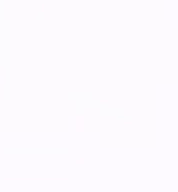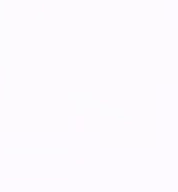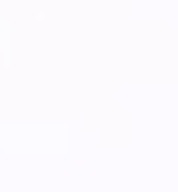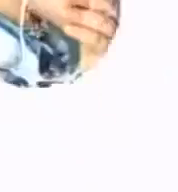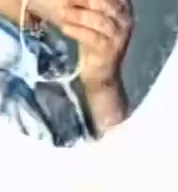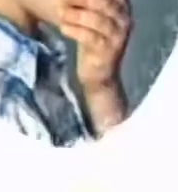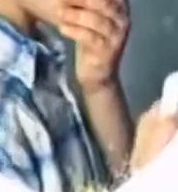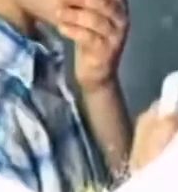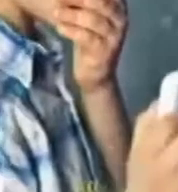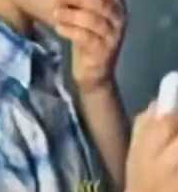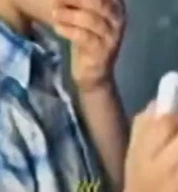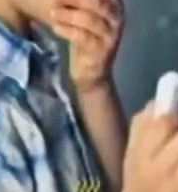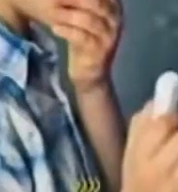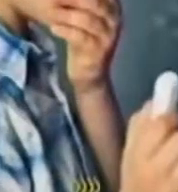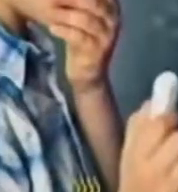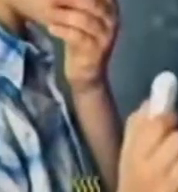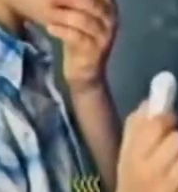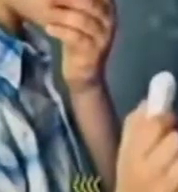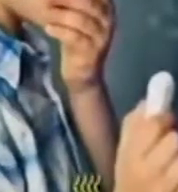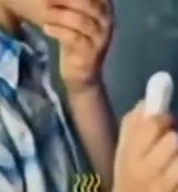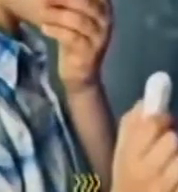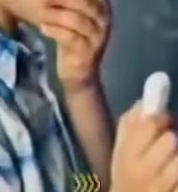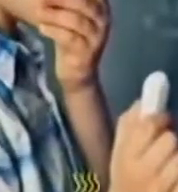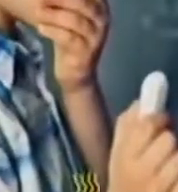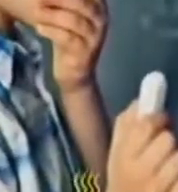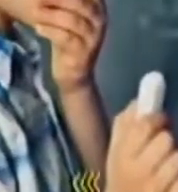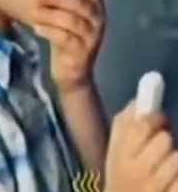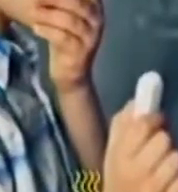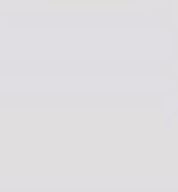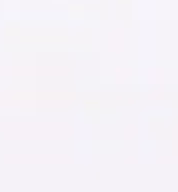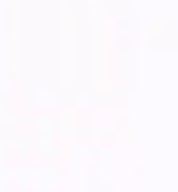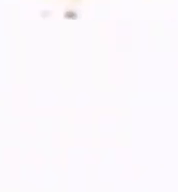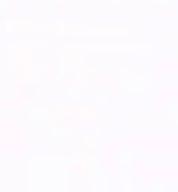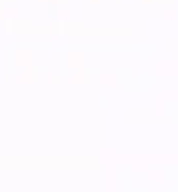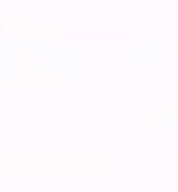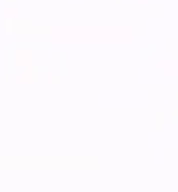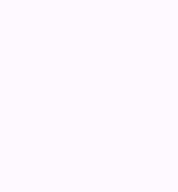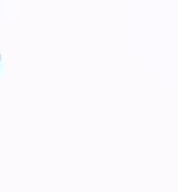A continuación, Matemática Segundo Primaria